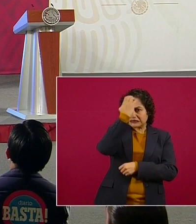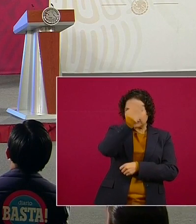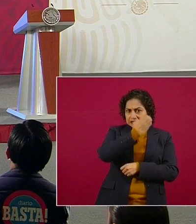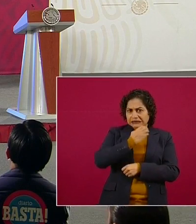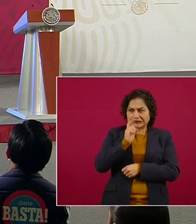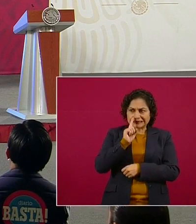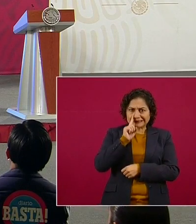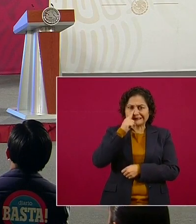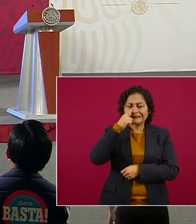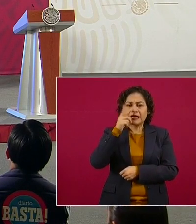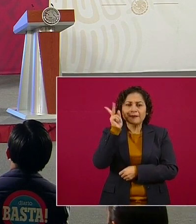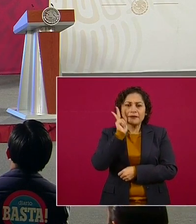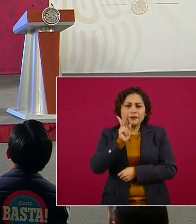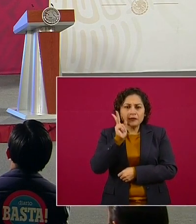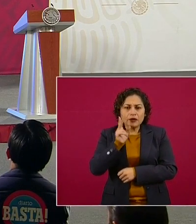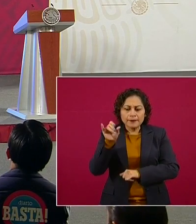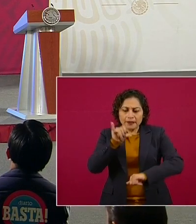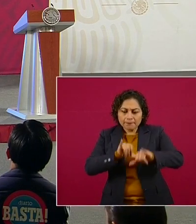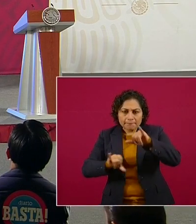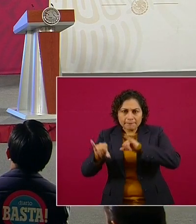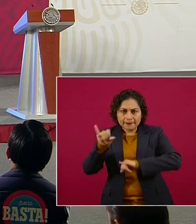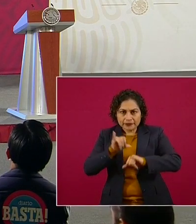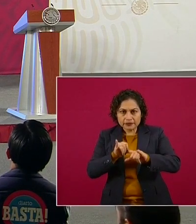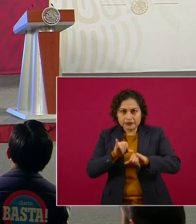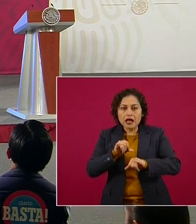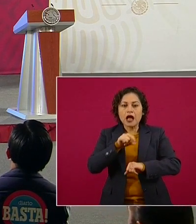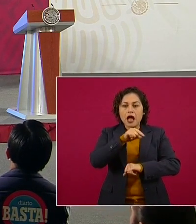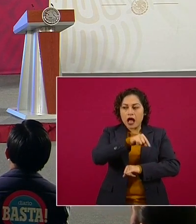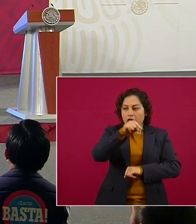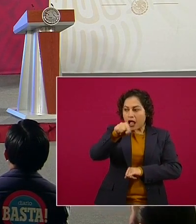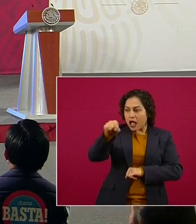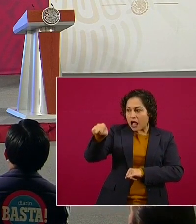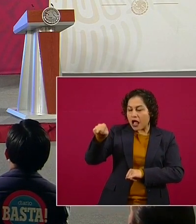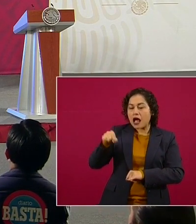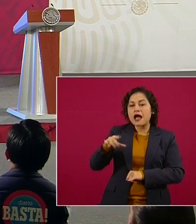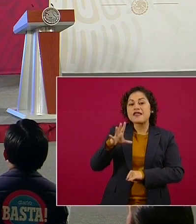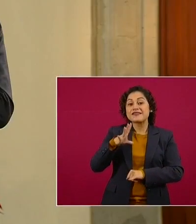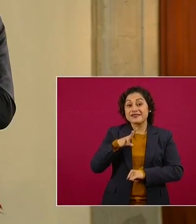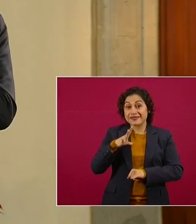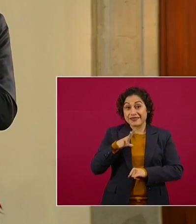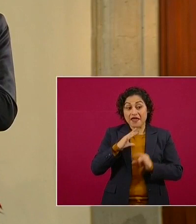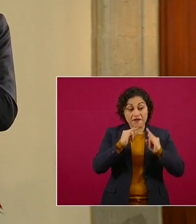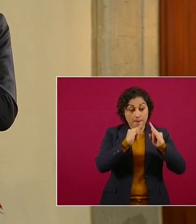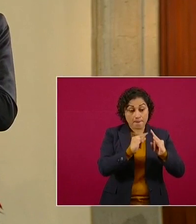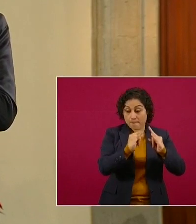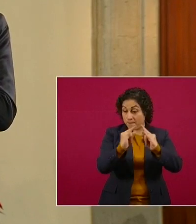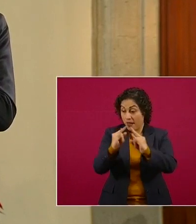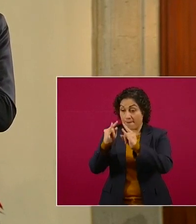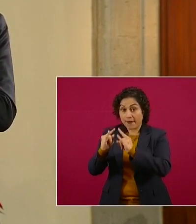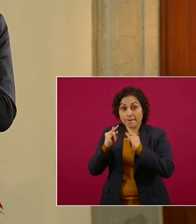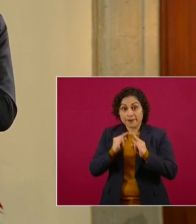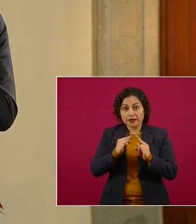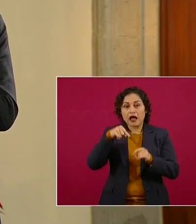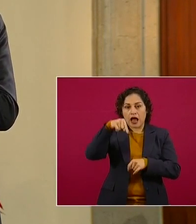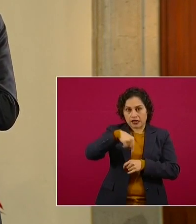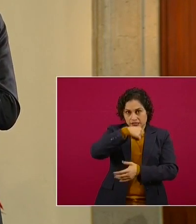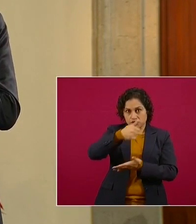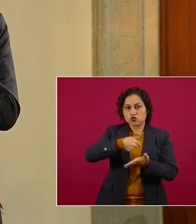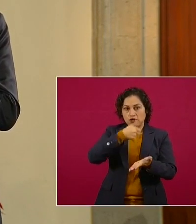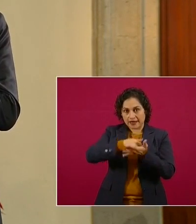están instalando kioscos con este propósito en la Ciudad de México